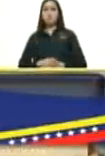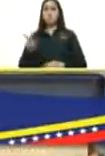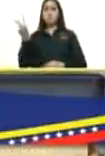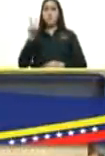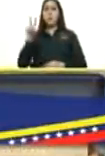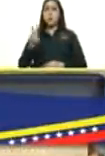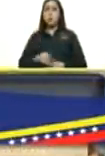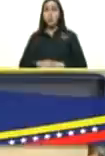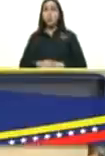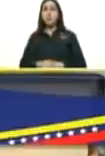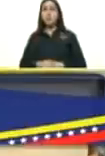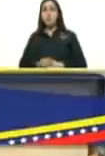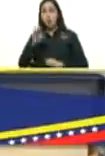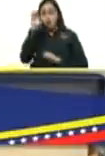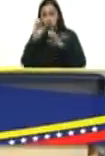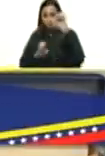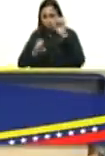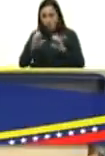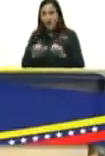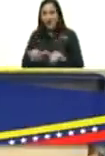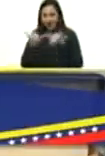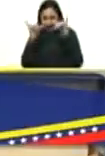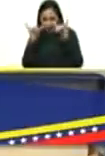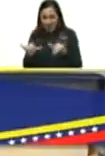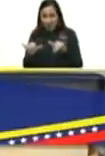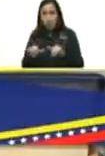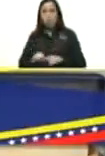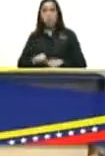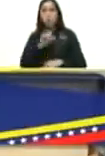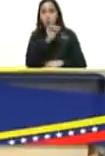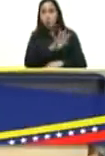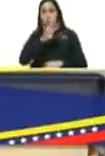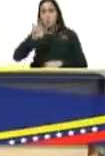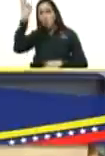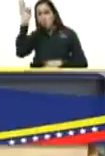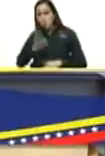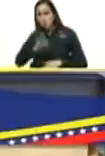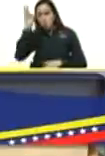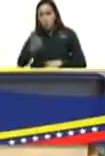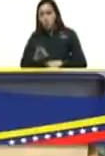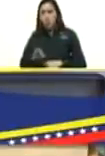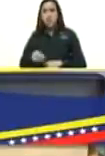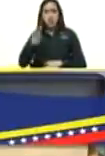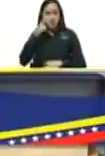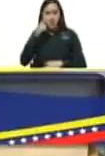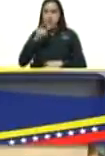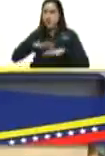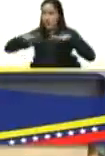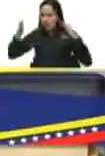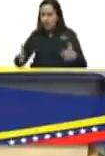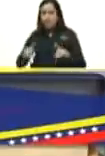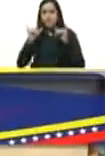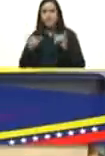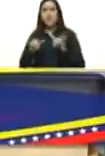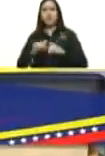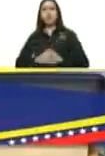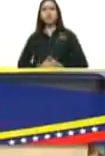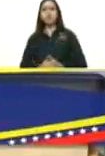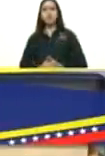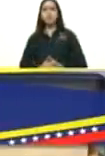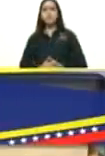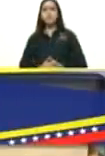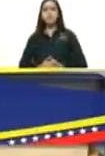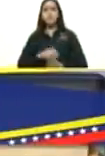mundo que le hace una auditoría en caliente al 54% de las mesas electorales del país 54